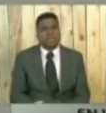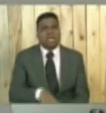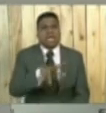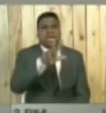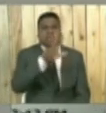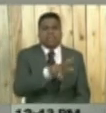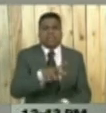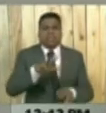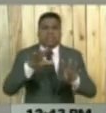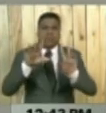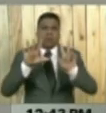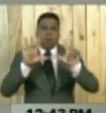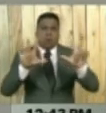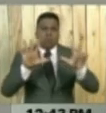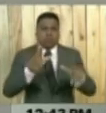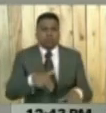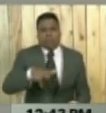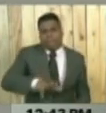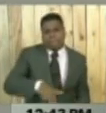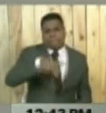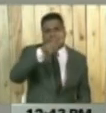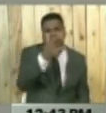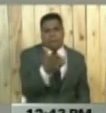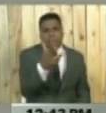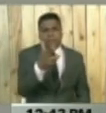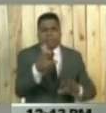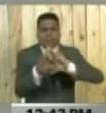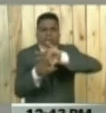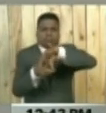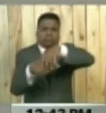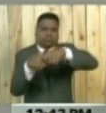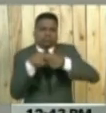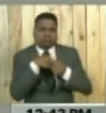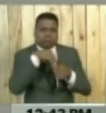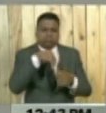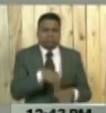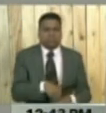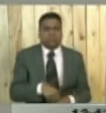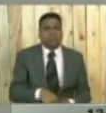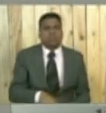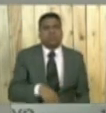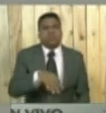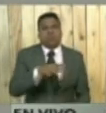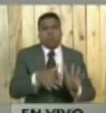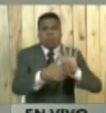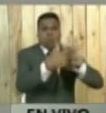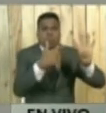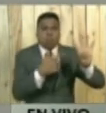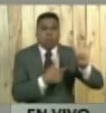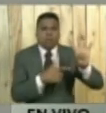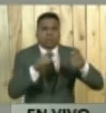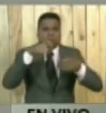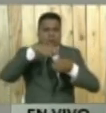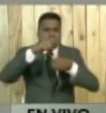armas incautadas, entre ellas cuatro gananadas fragmentarias de mano.